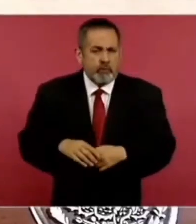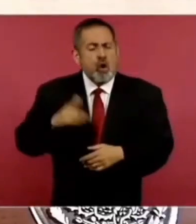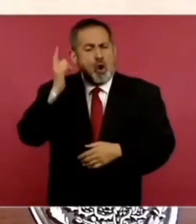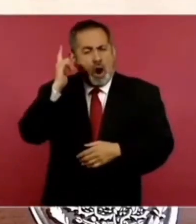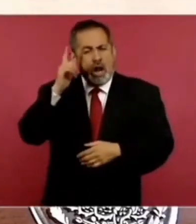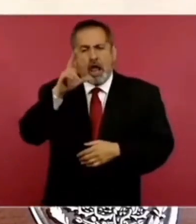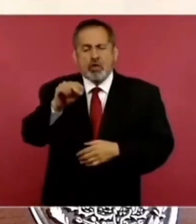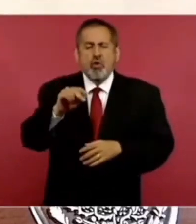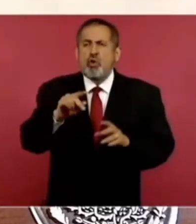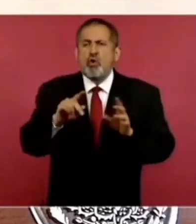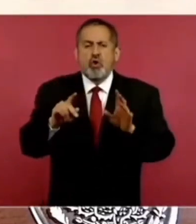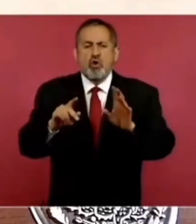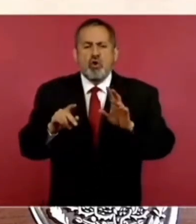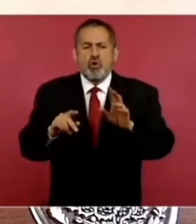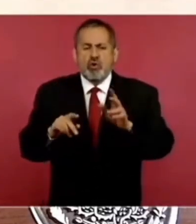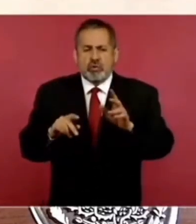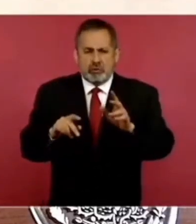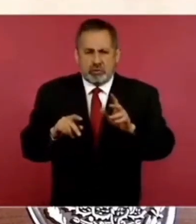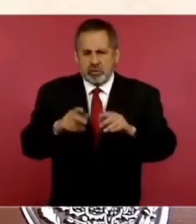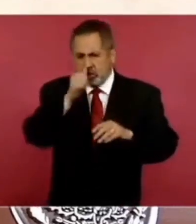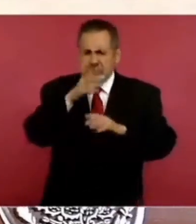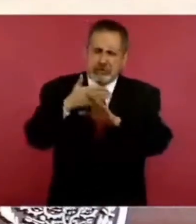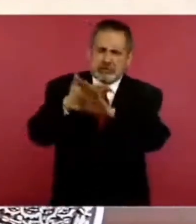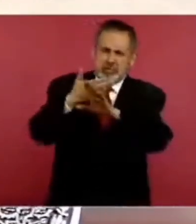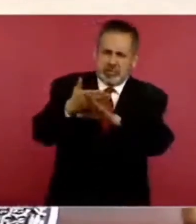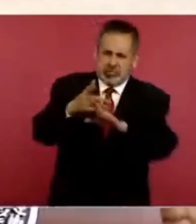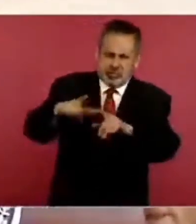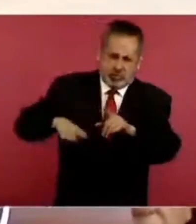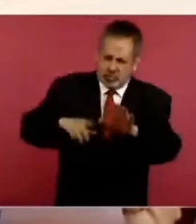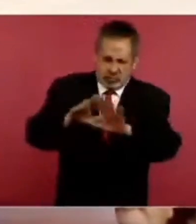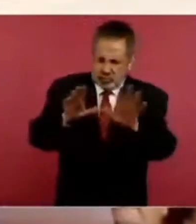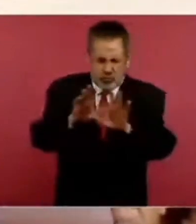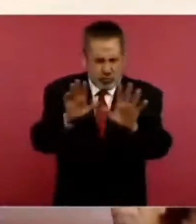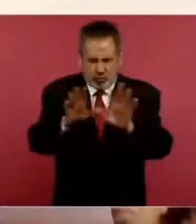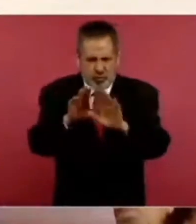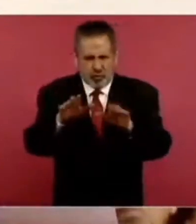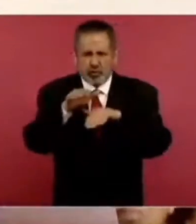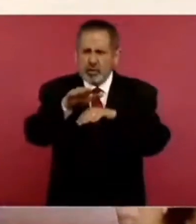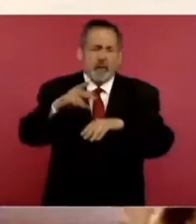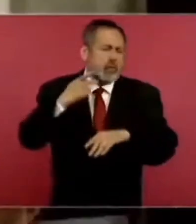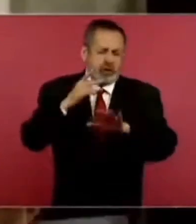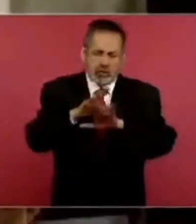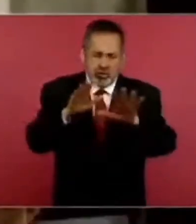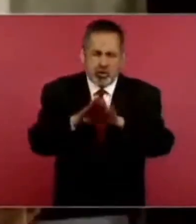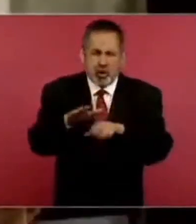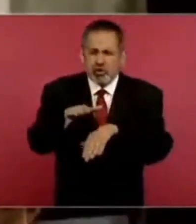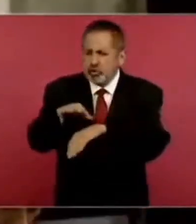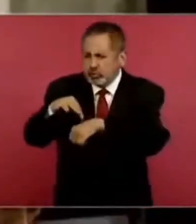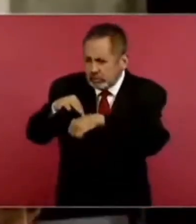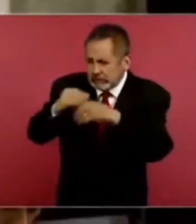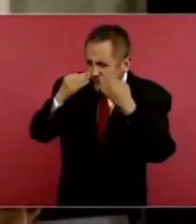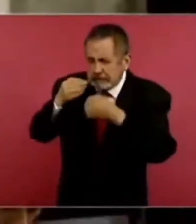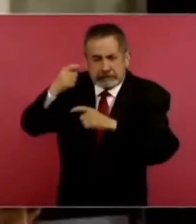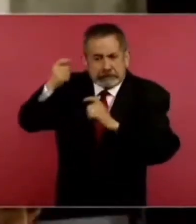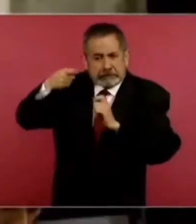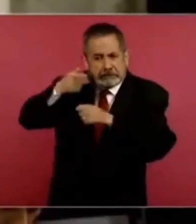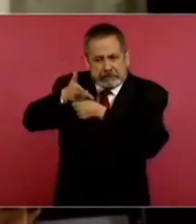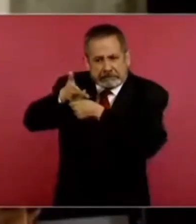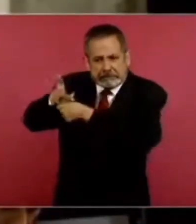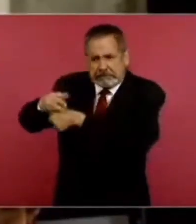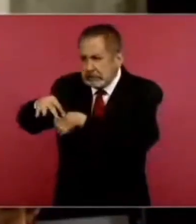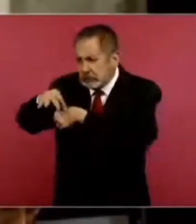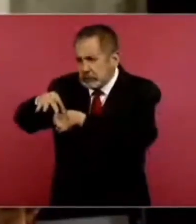no se tome como que lo… estoy golpeando a su gobierno. No tiene que ver con eso. Tiene que ver con lo que estamos documentando ahí